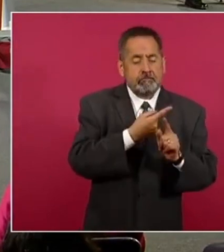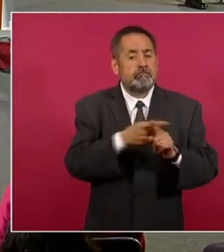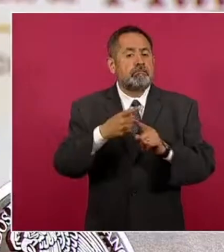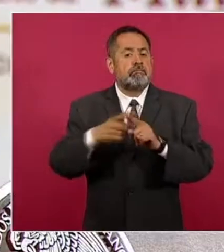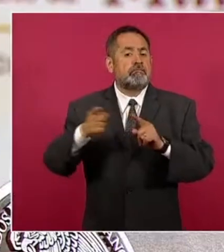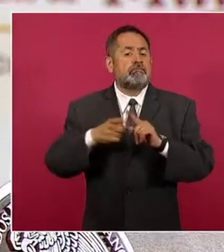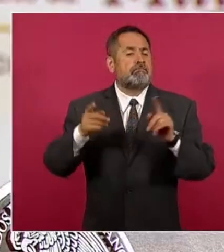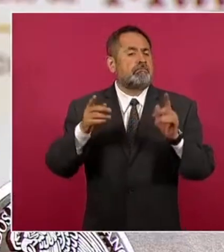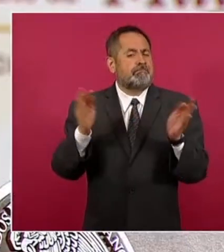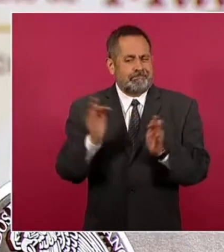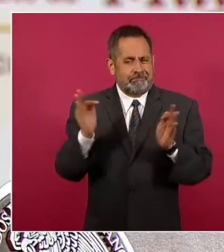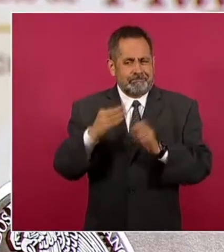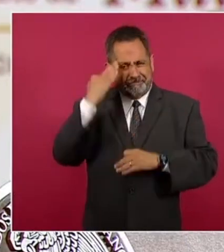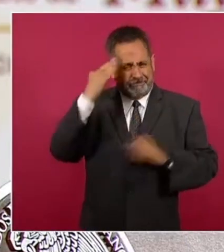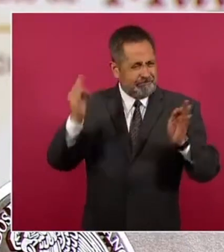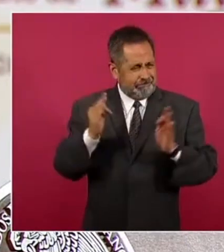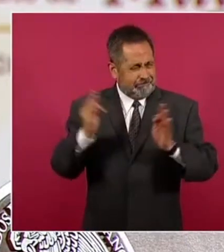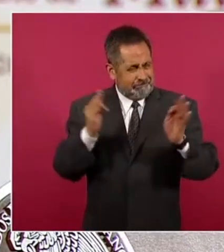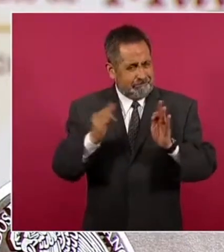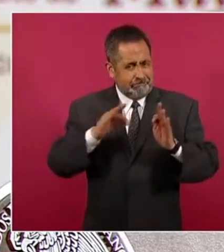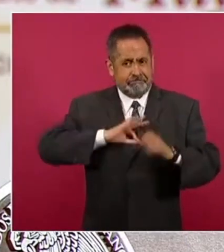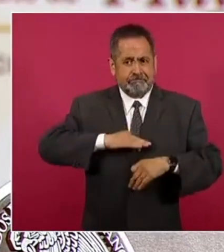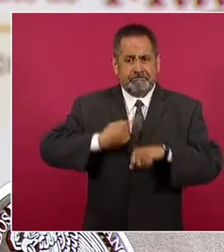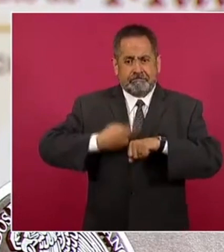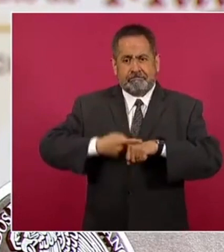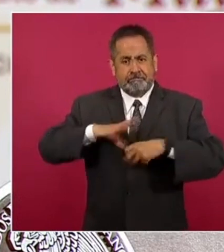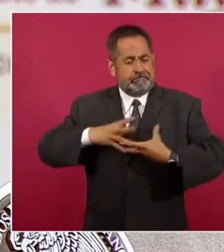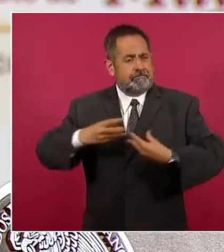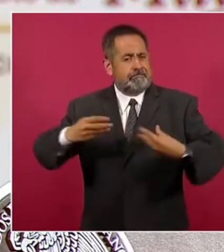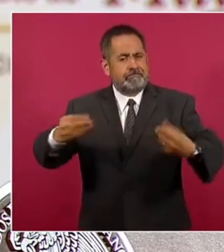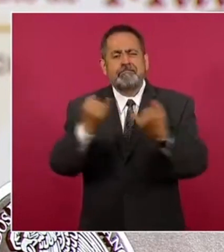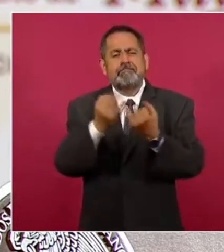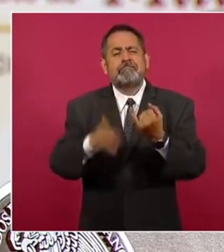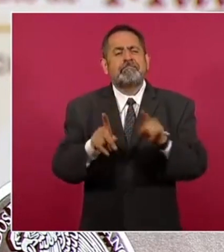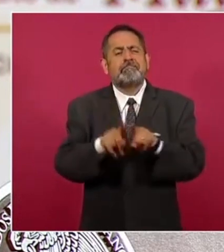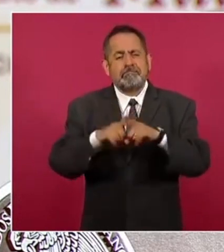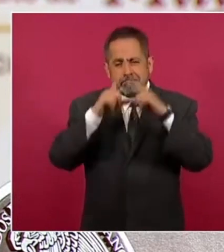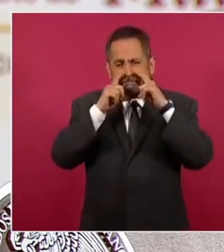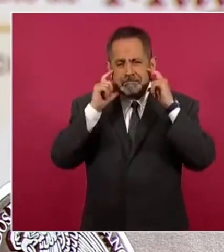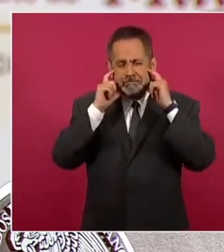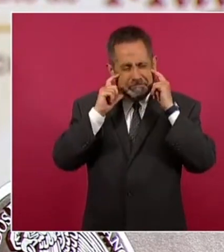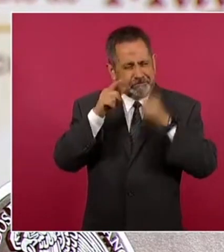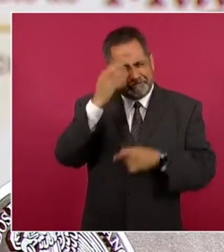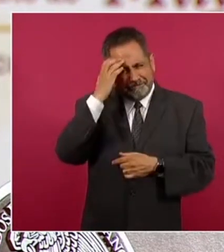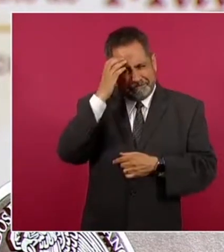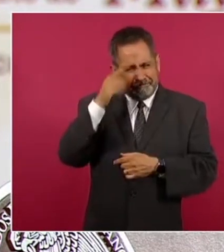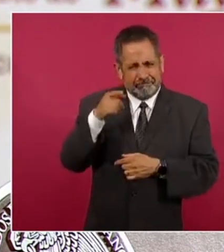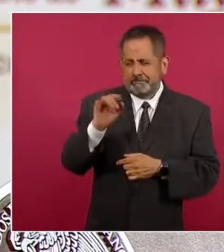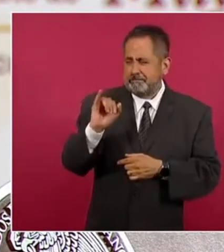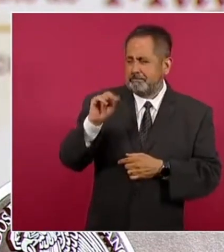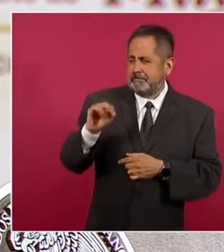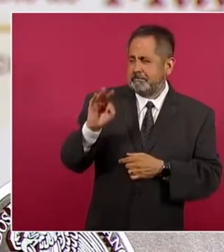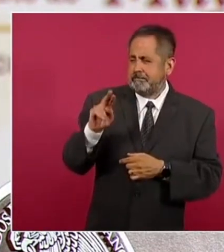influenza es el modelo más característico y es muy probable que COVID-19 empiece a comportarse de esa manera, con